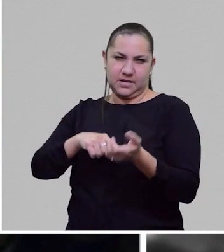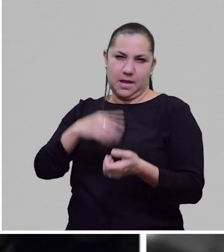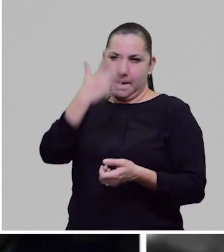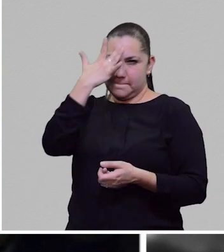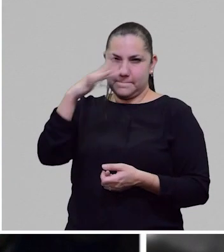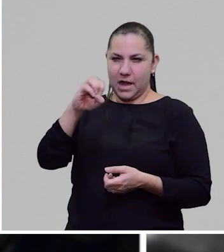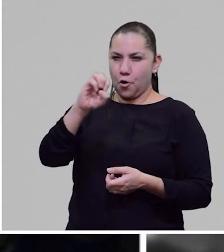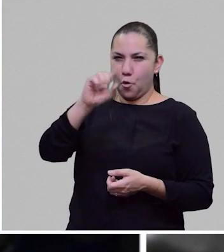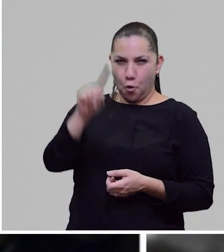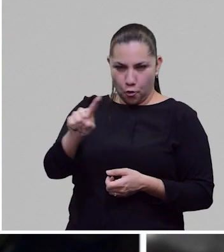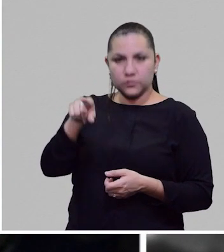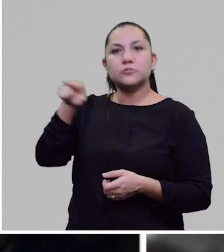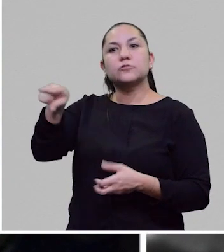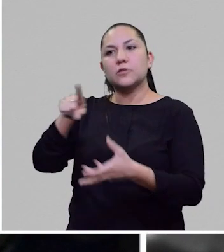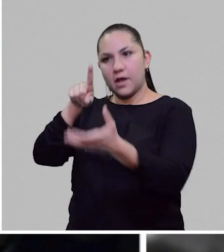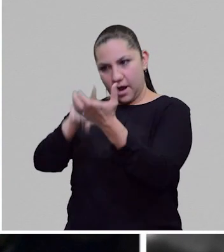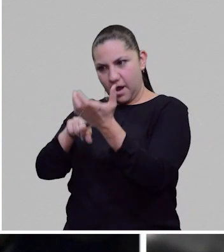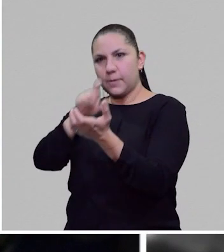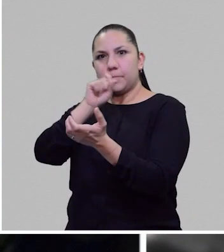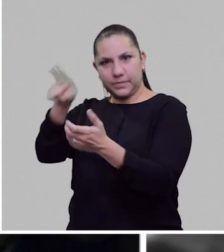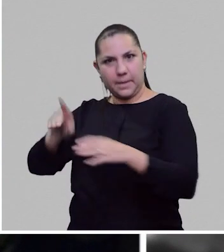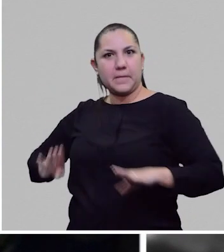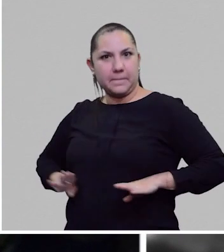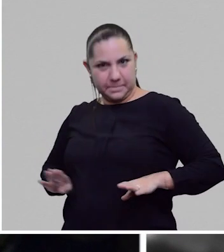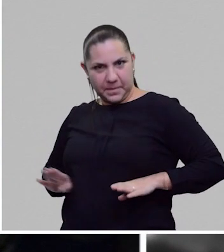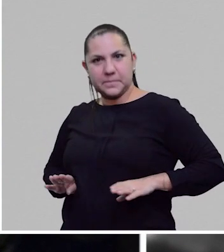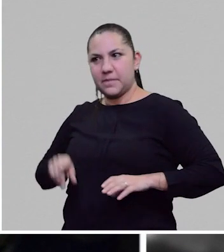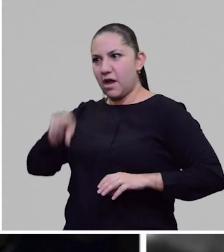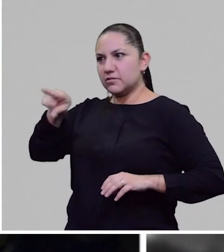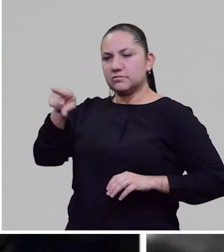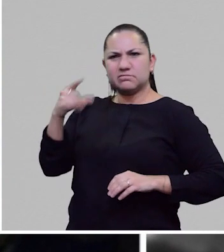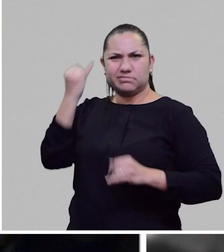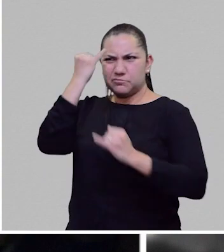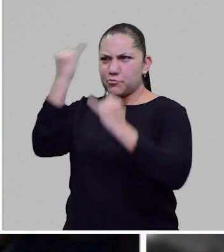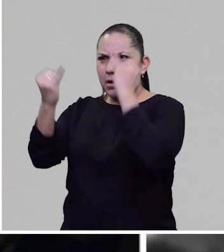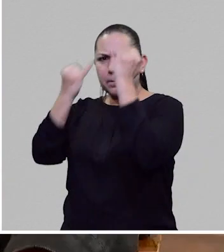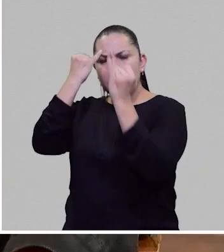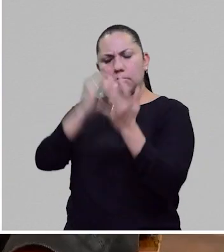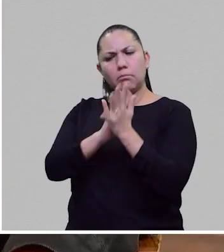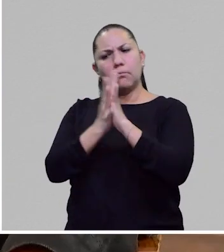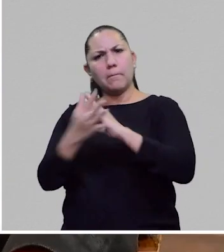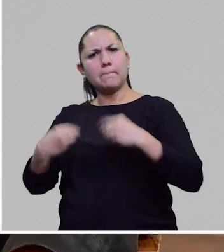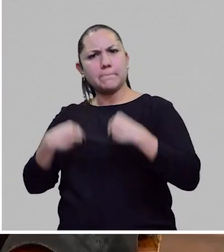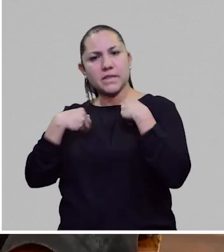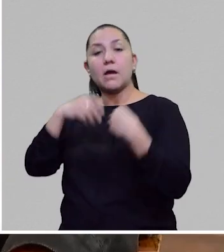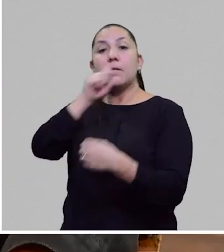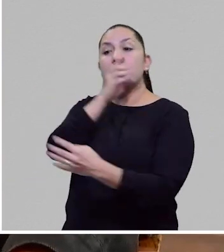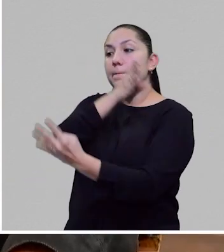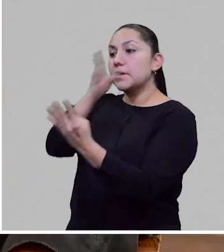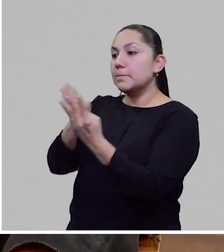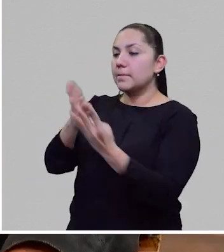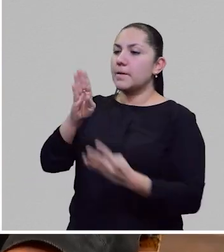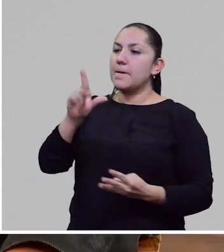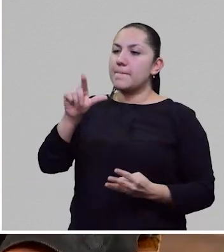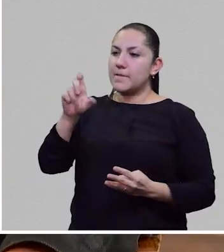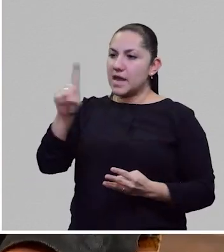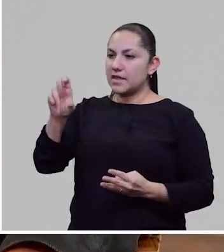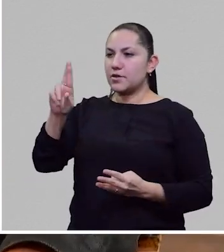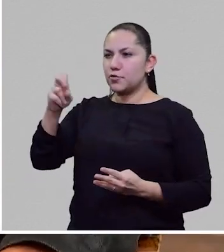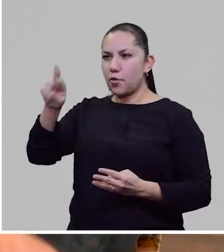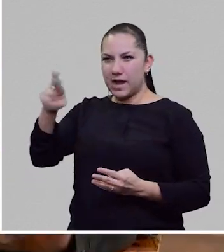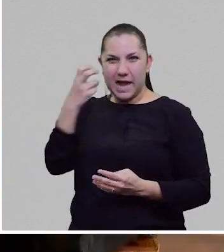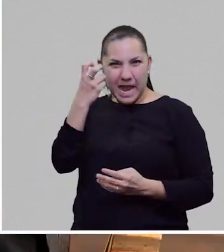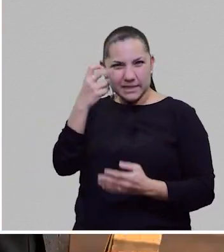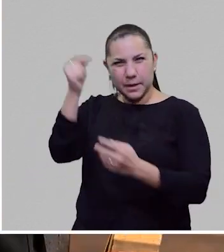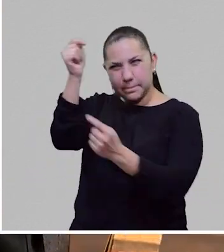y luego mil novecientos ochenta y dos, los replicantes de Blade Runner, ¿no? Y todos ellos están unidos por una cosa que me parece